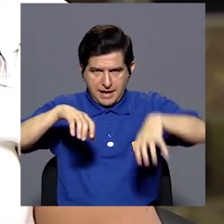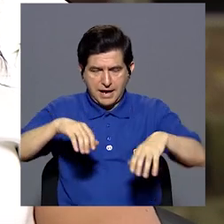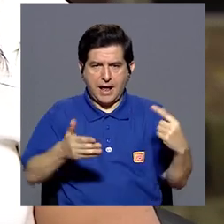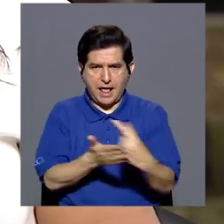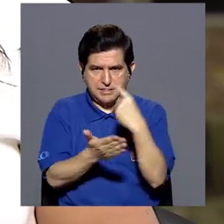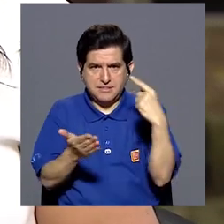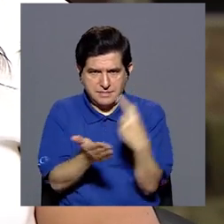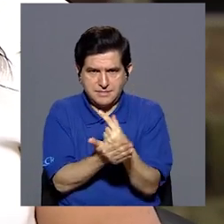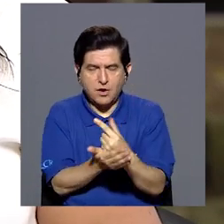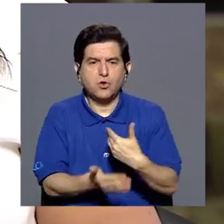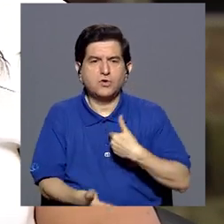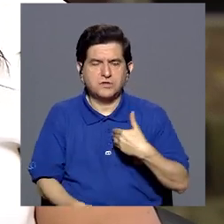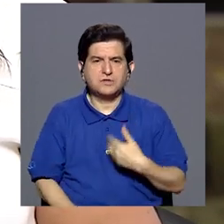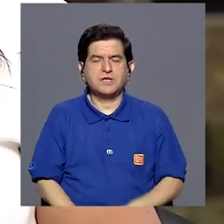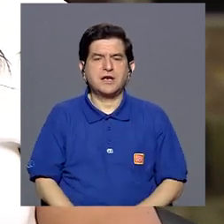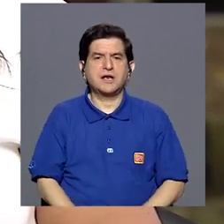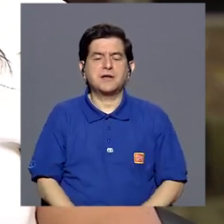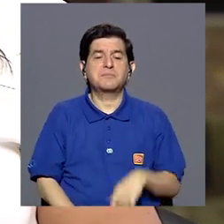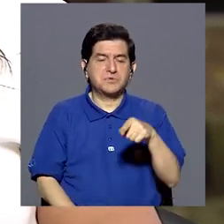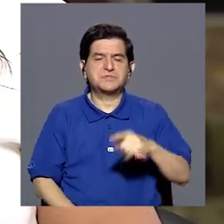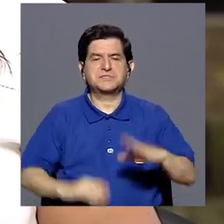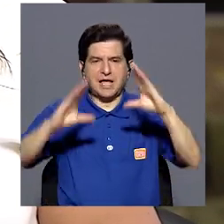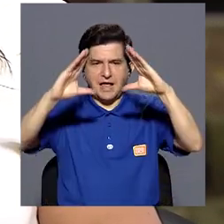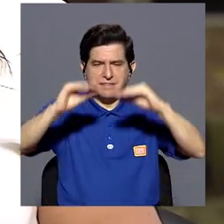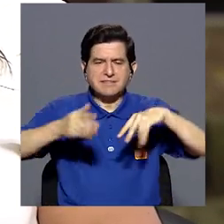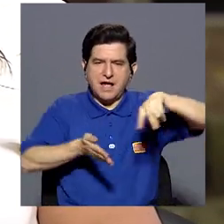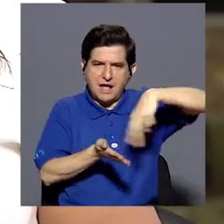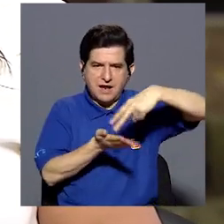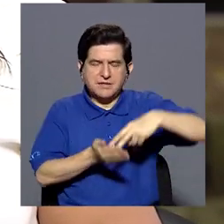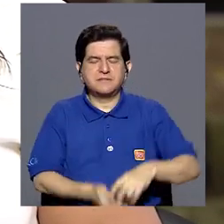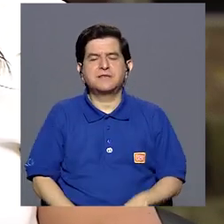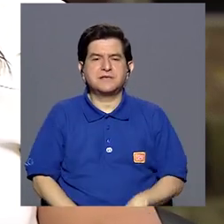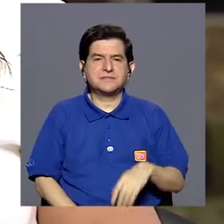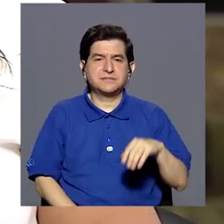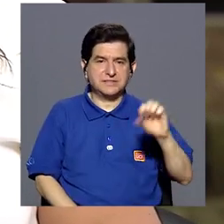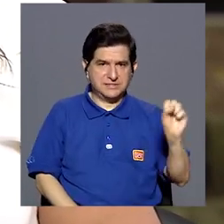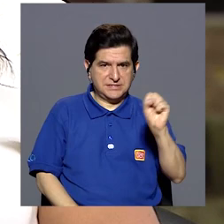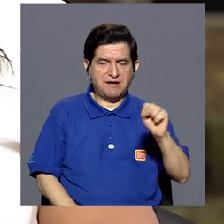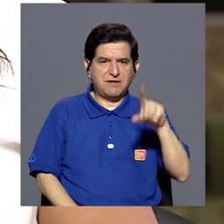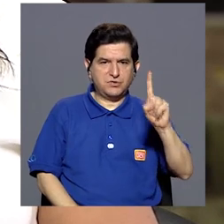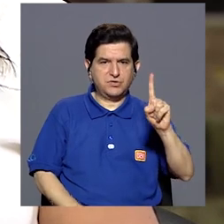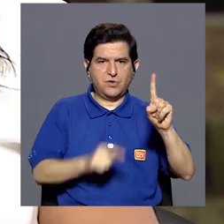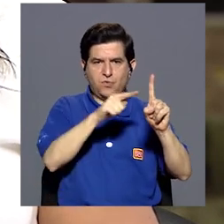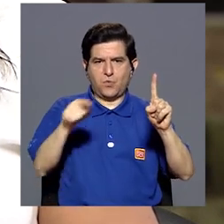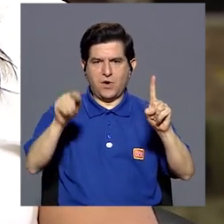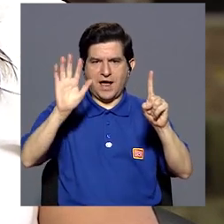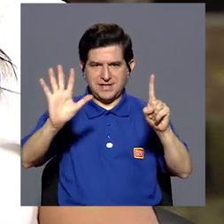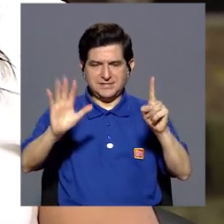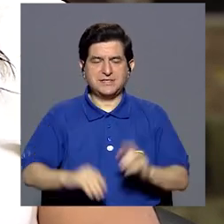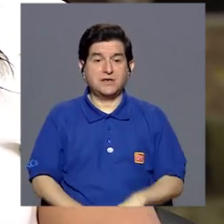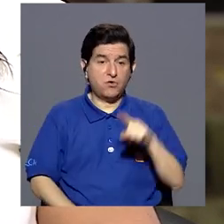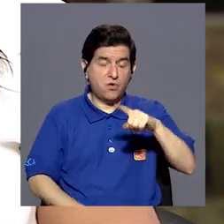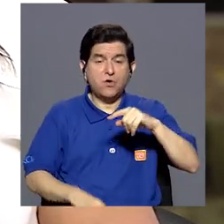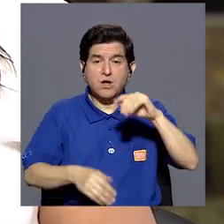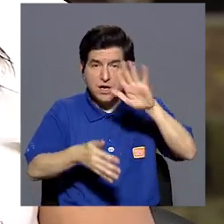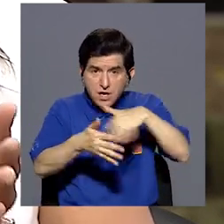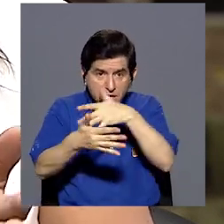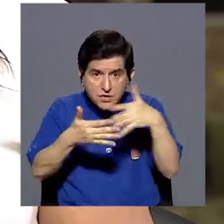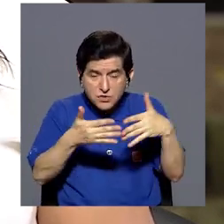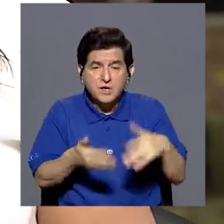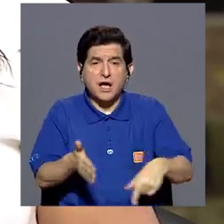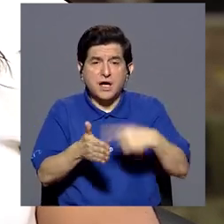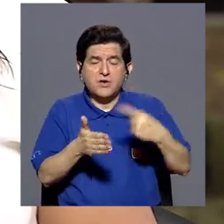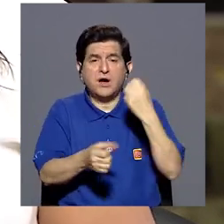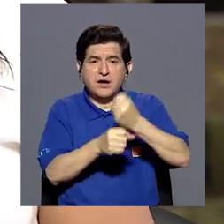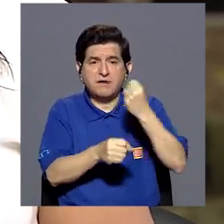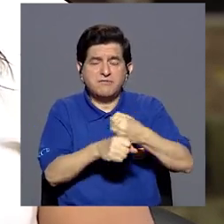Goicochea, tenemos unas tardes bailables los sábados de 1 a 5. Y se consideró en ese horario porque